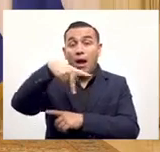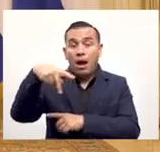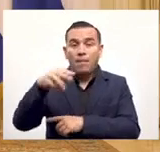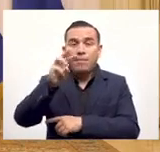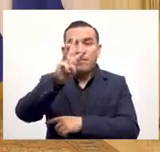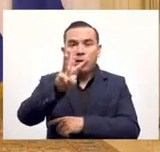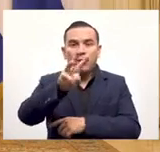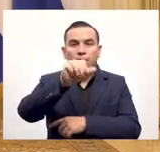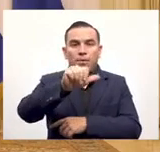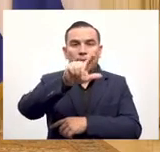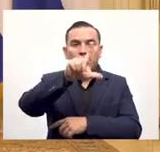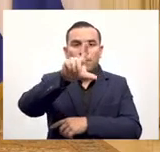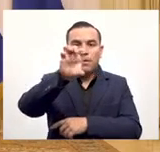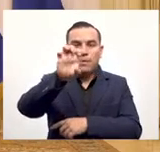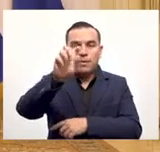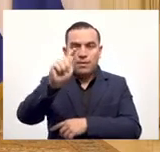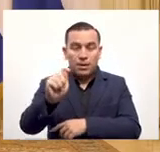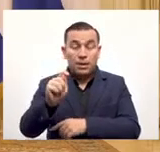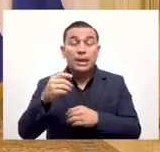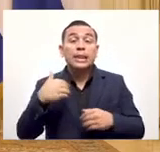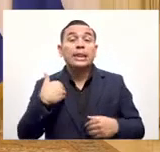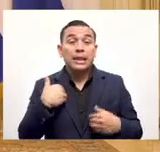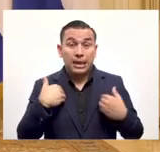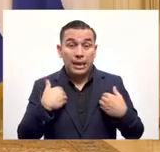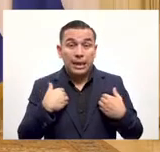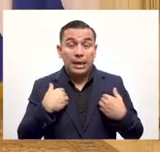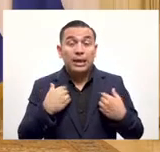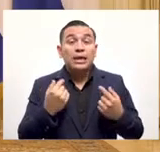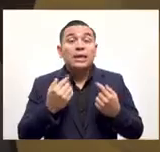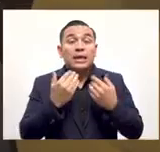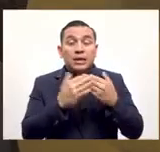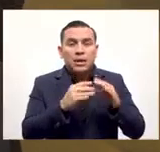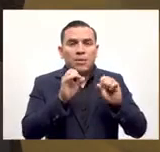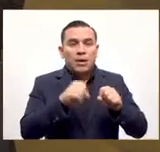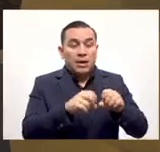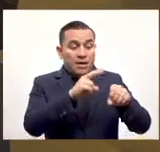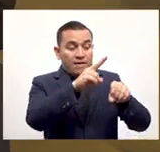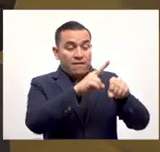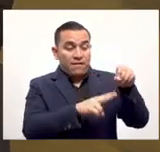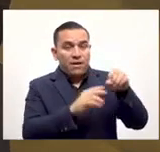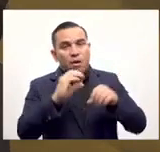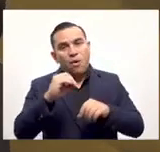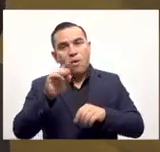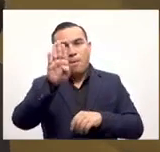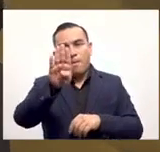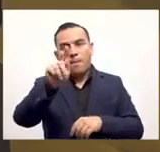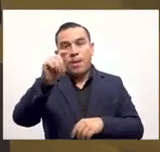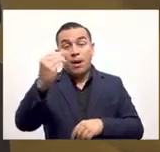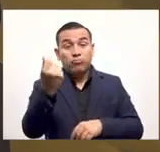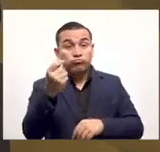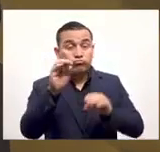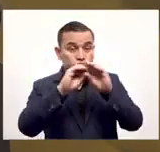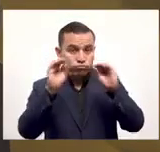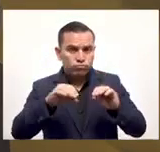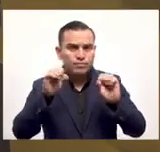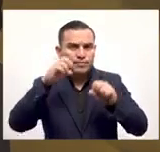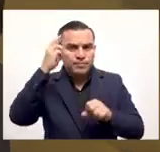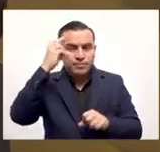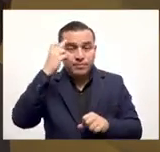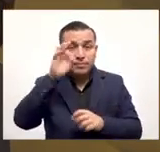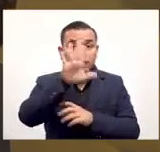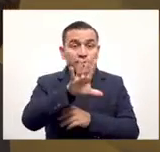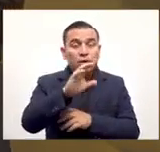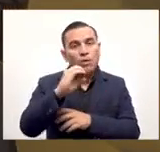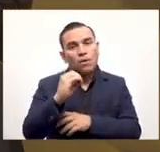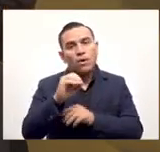wallet funciona en dólares y en Bitcoin y la otra diferencia es que las tarjetas de débito le cobran a los comercios una comisión que